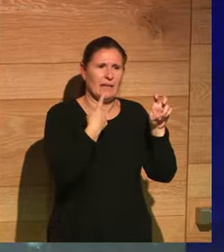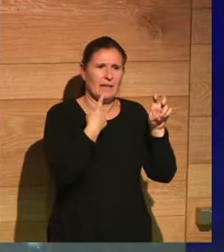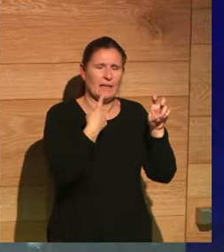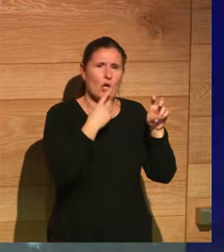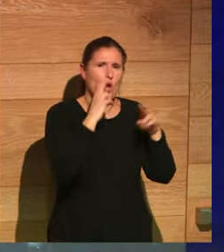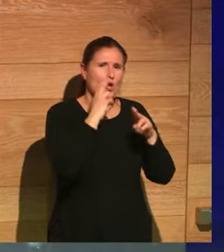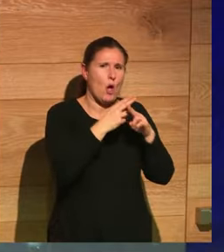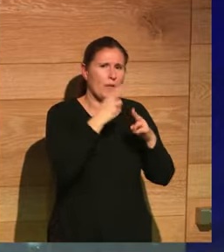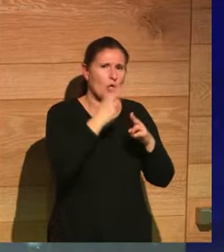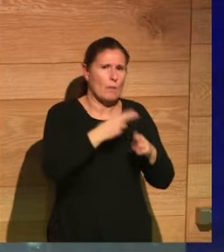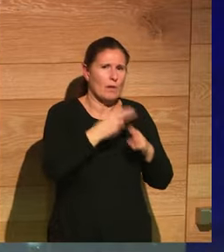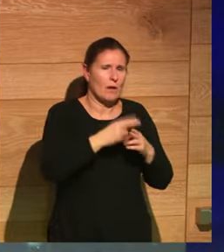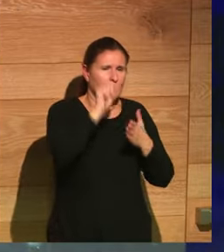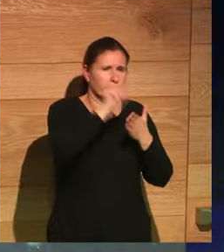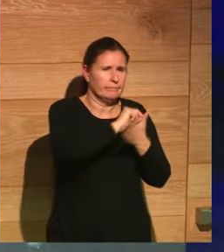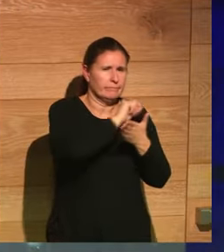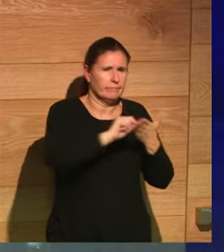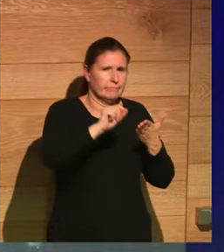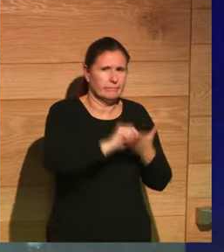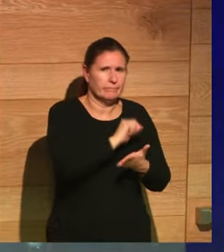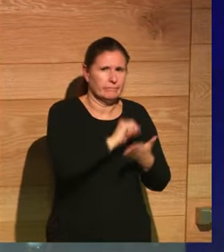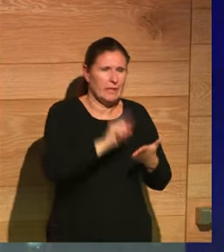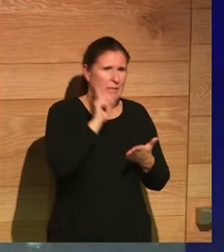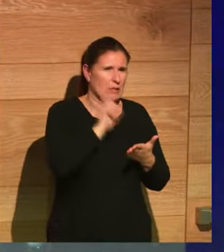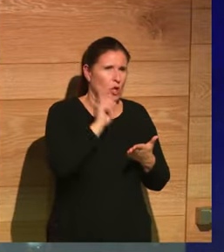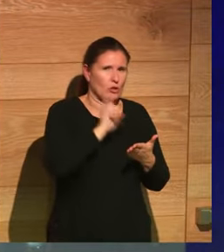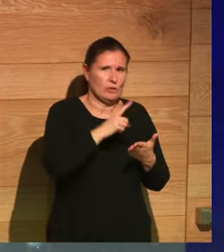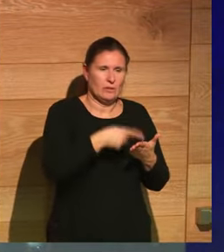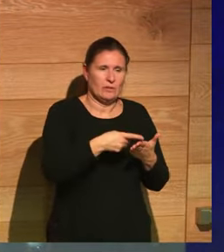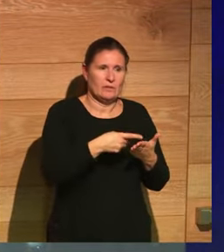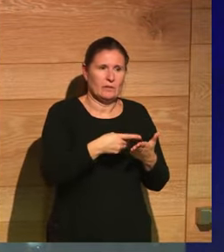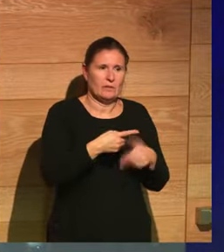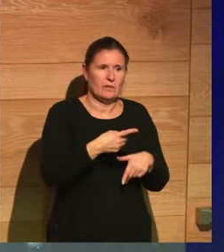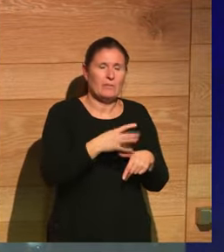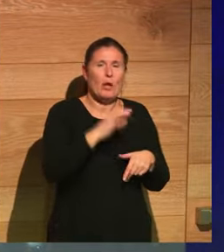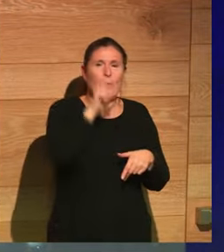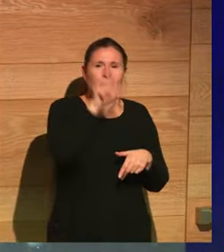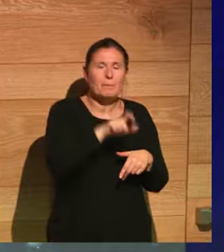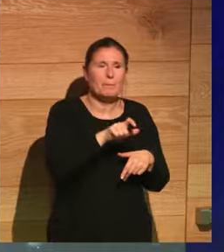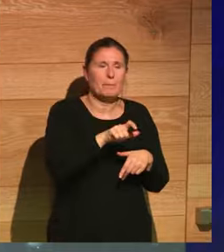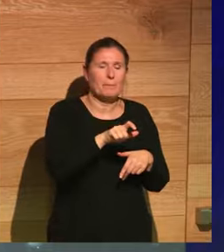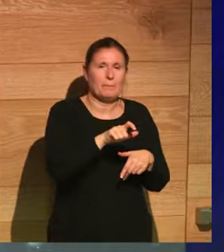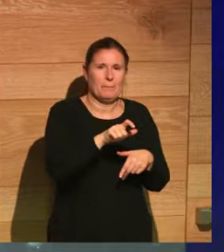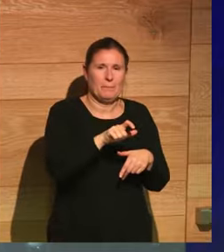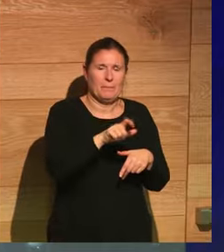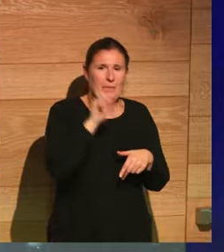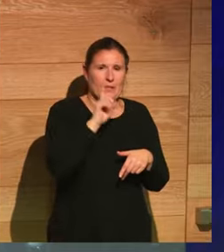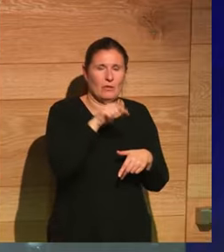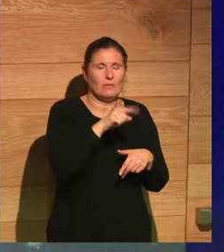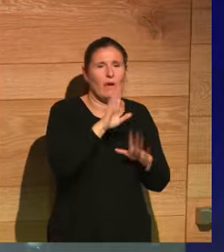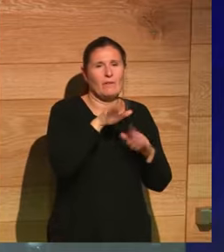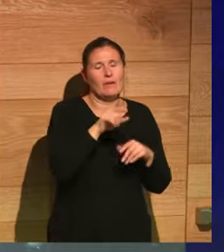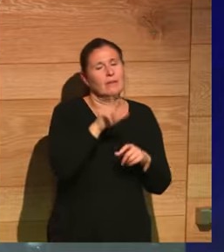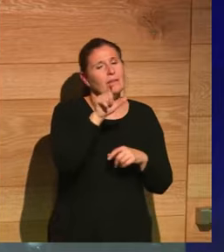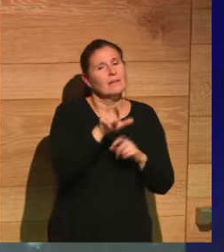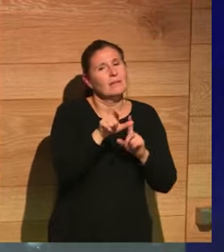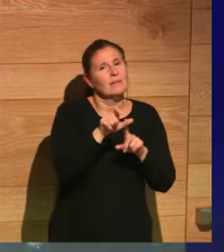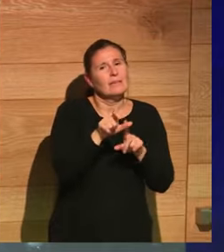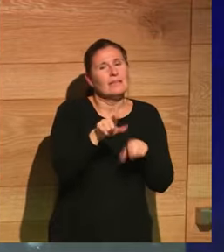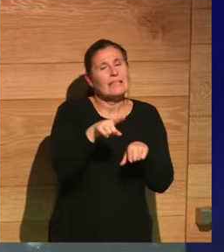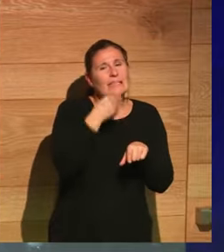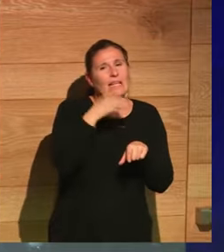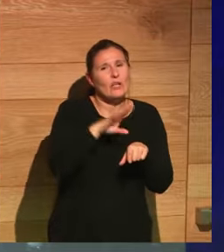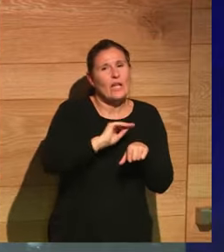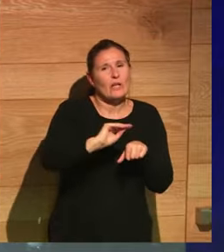tachando nombres de grandes impostores y de grandes mentirosos, ¿cuál es esa mentira o ese mentiroso con el que tú te has enamorado y has dicho, madre mía, esta